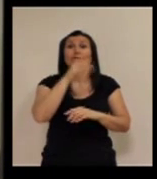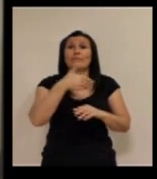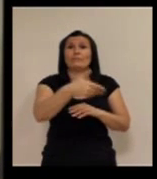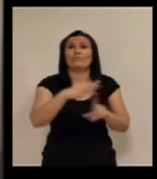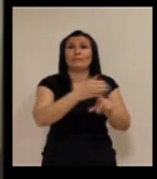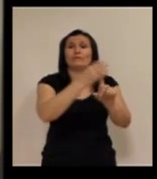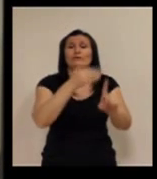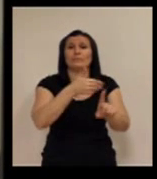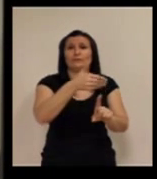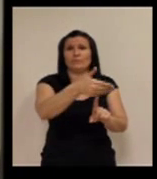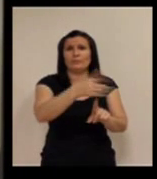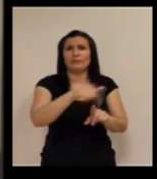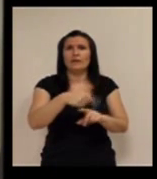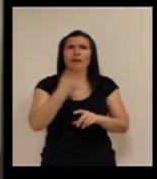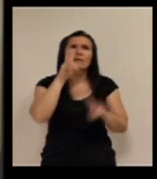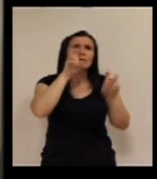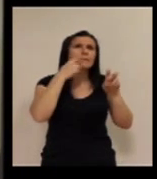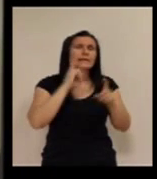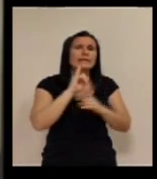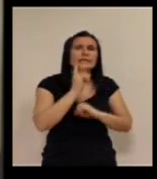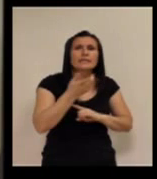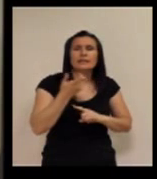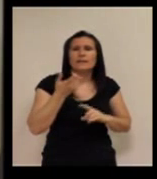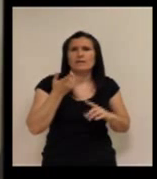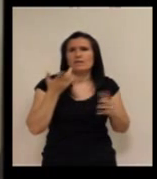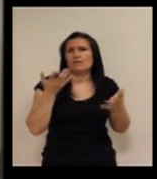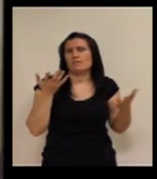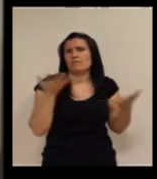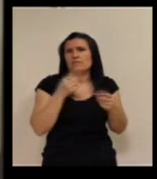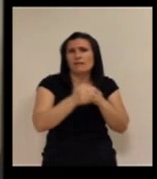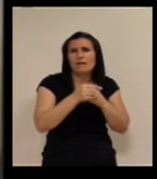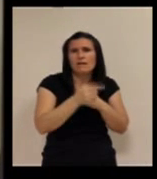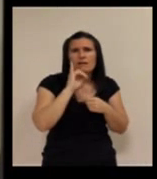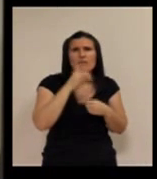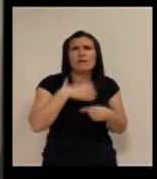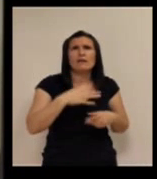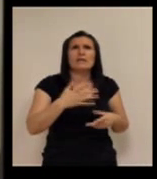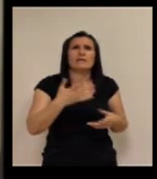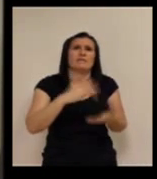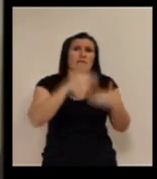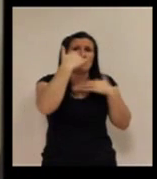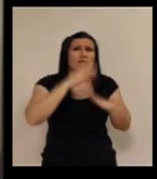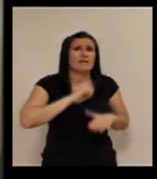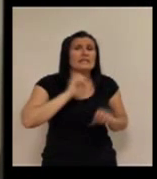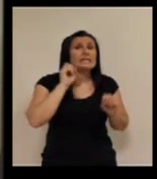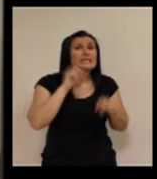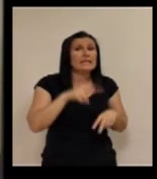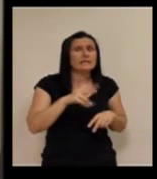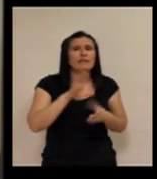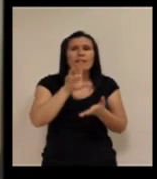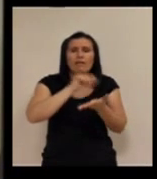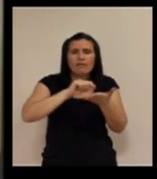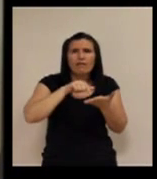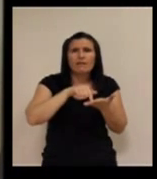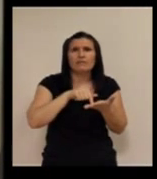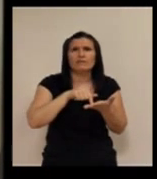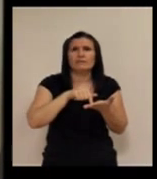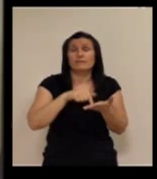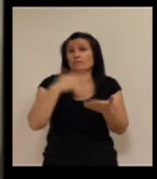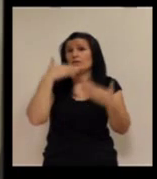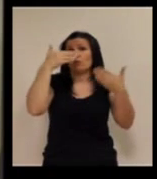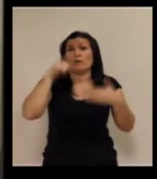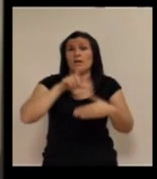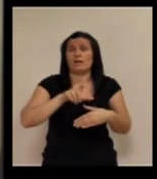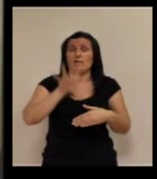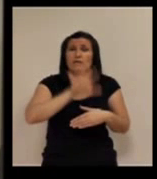telealarma, que era prácticamente, bueno, poco más que una llamada, y a ver quién me podía atender, ¿no? Y entonces se ha notado, pues el darnos la enhorabuena en España